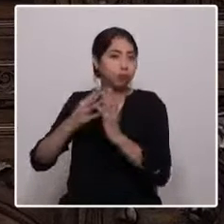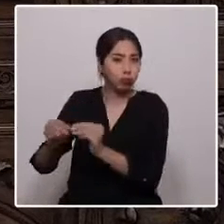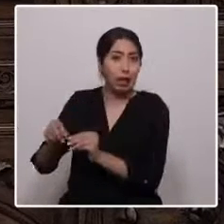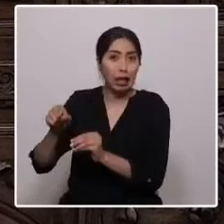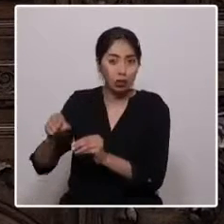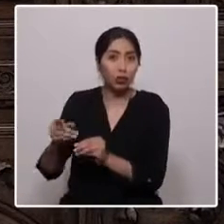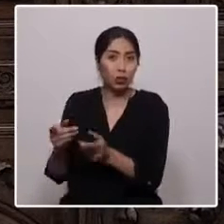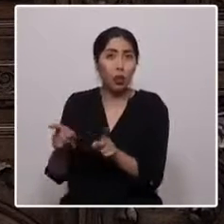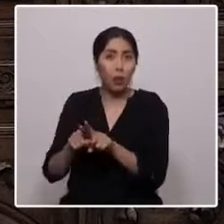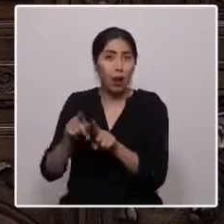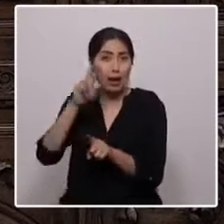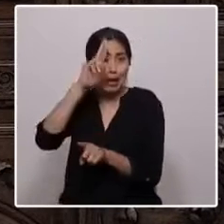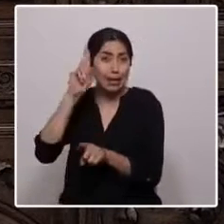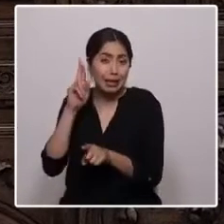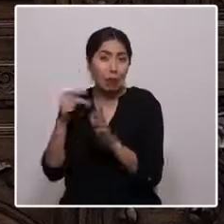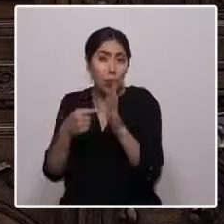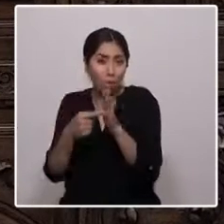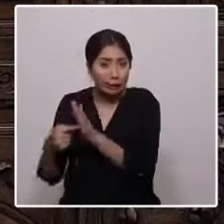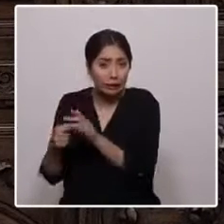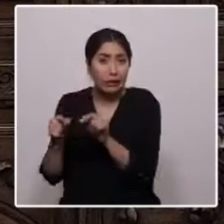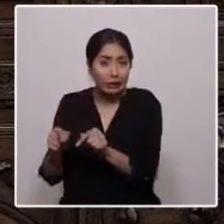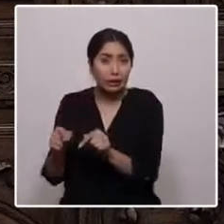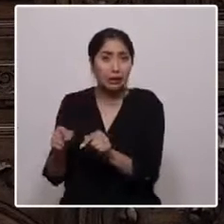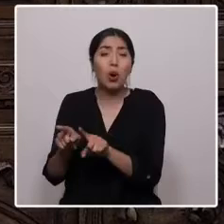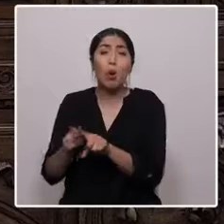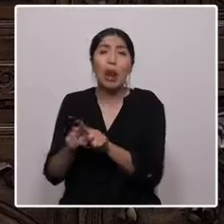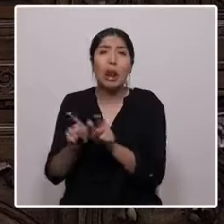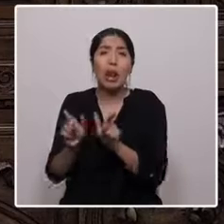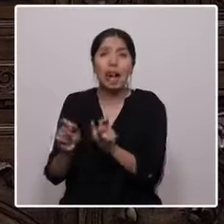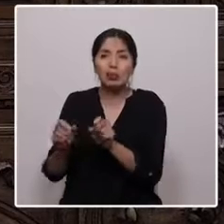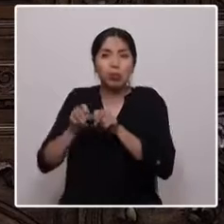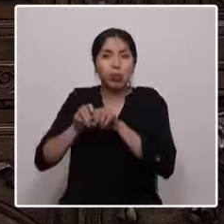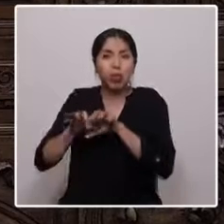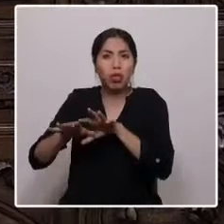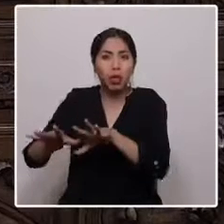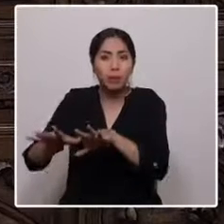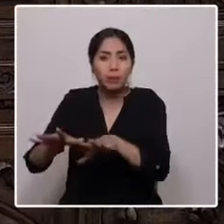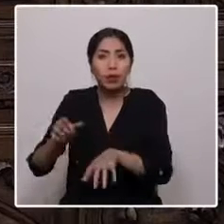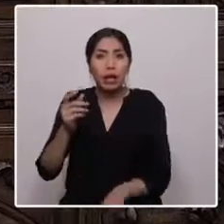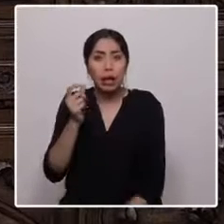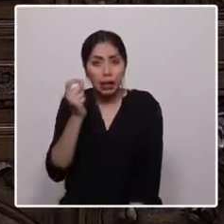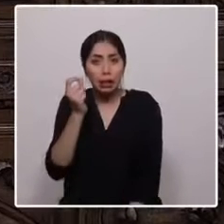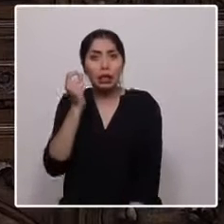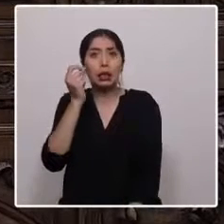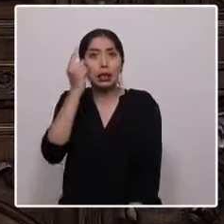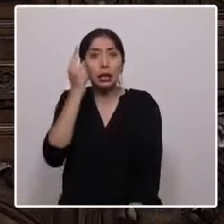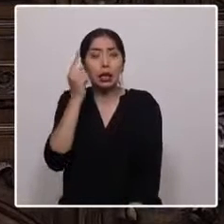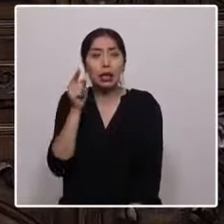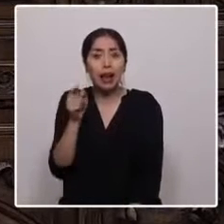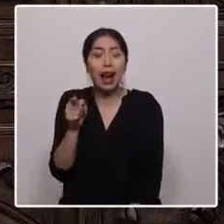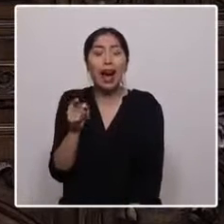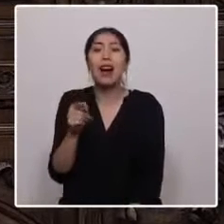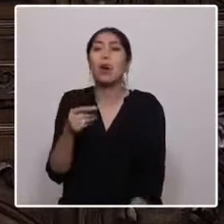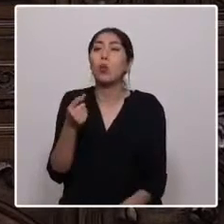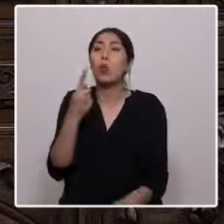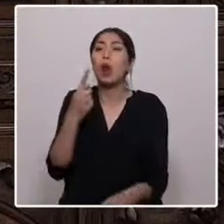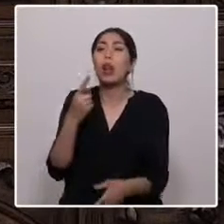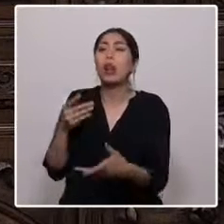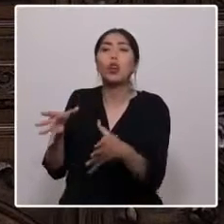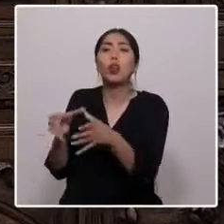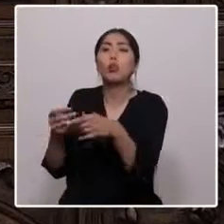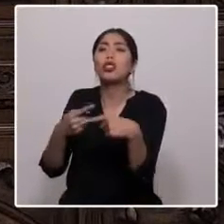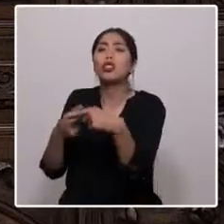chilena, y a entender que la decencia no es una cuestión asociada al dinero, al origen social o al apellido,